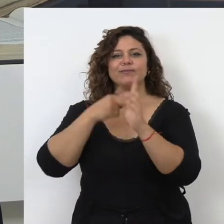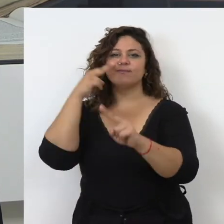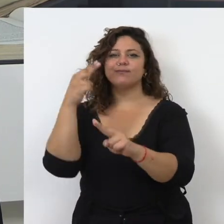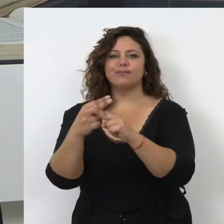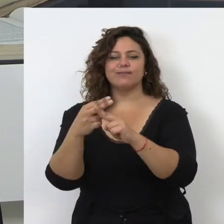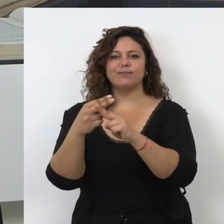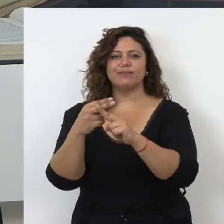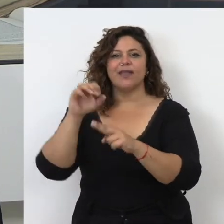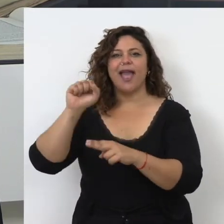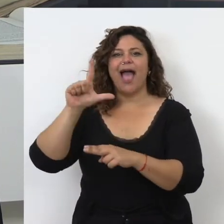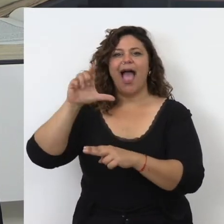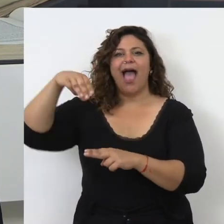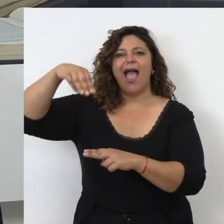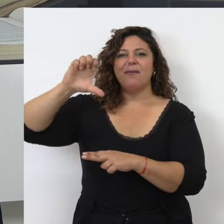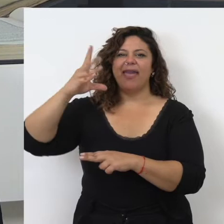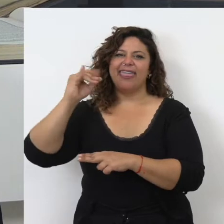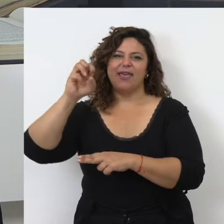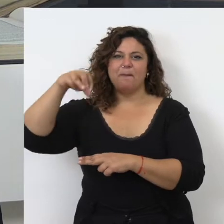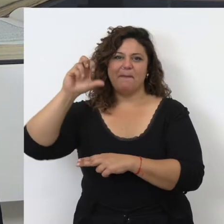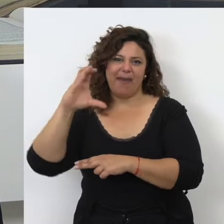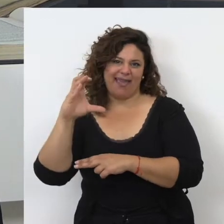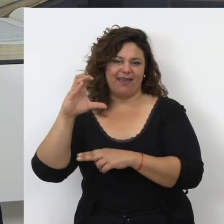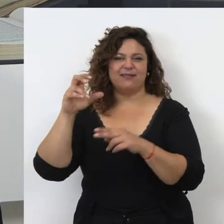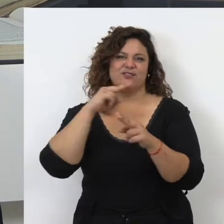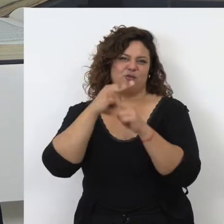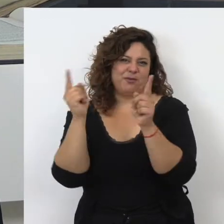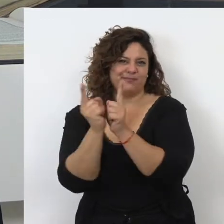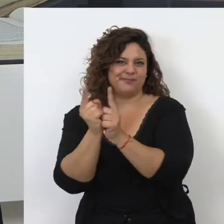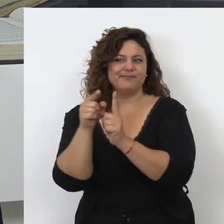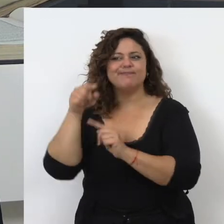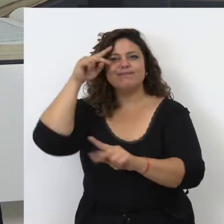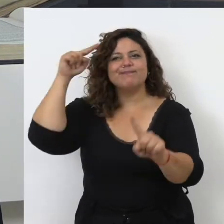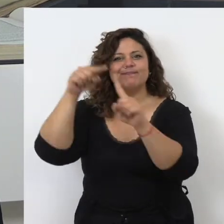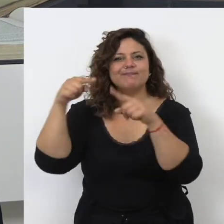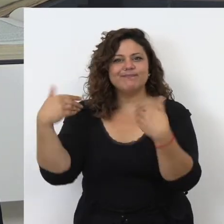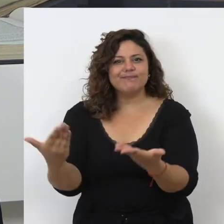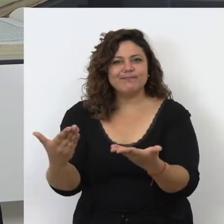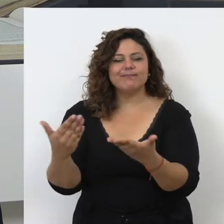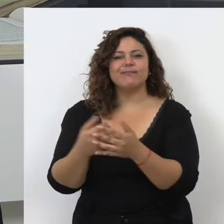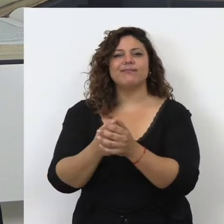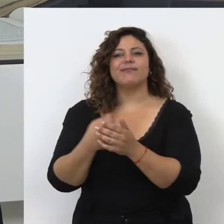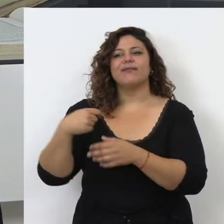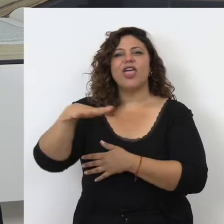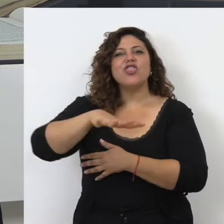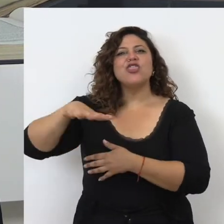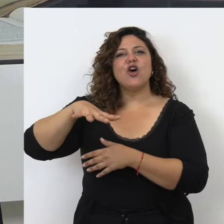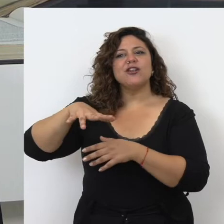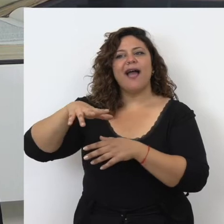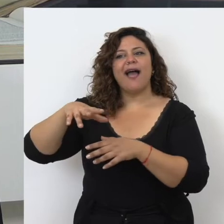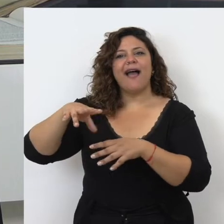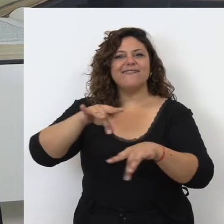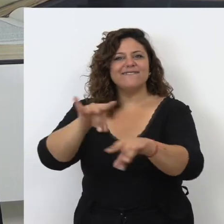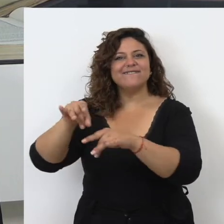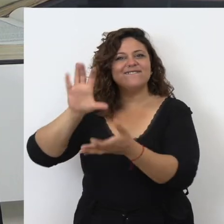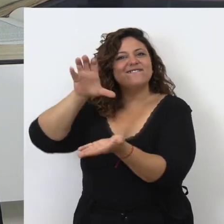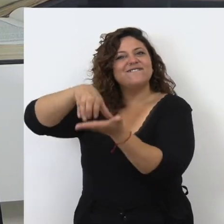proyecto llamado ALMEDIMED, es el acrónimo, ALMEDIMED, que estudia las almunias, es